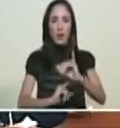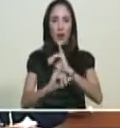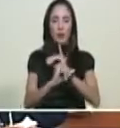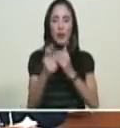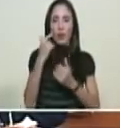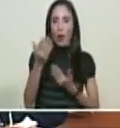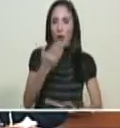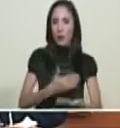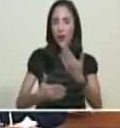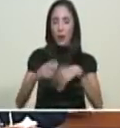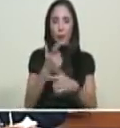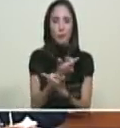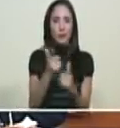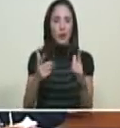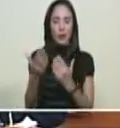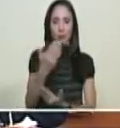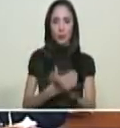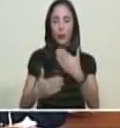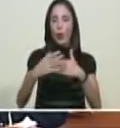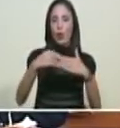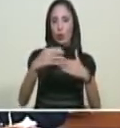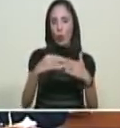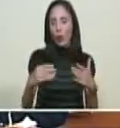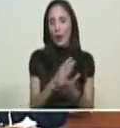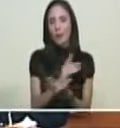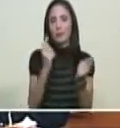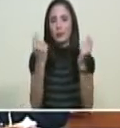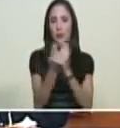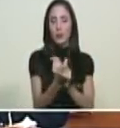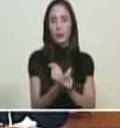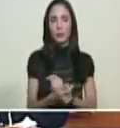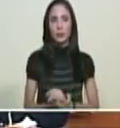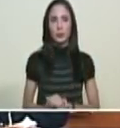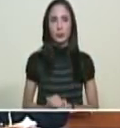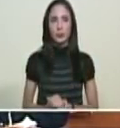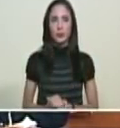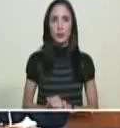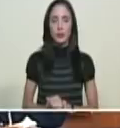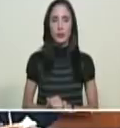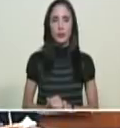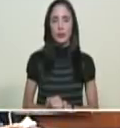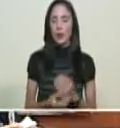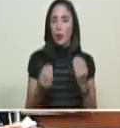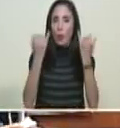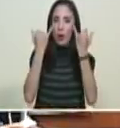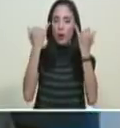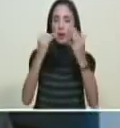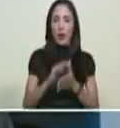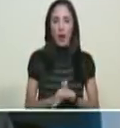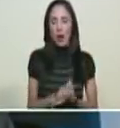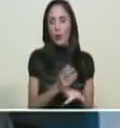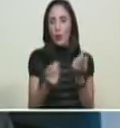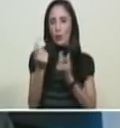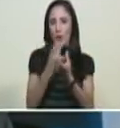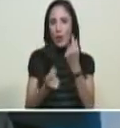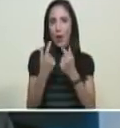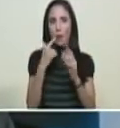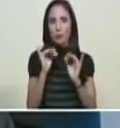intercambio libre en divisas convertibles en base a qué a riqueza concreta